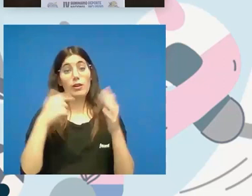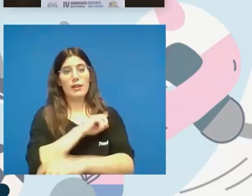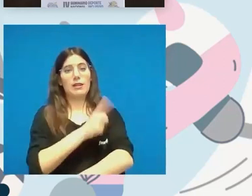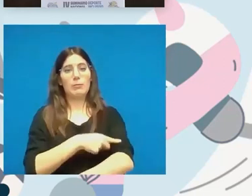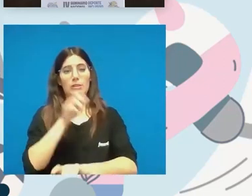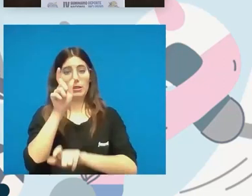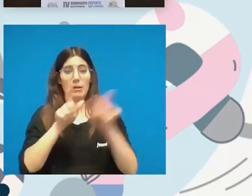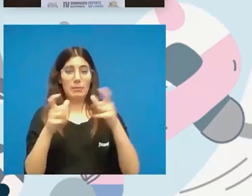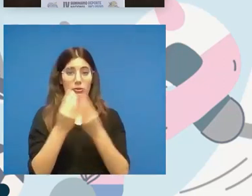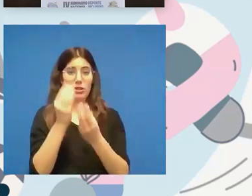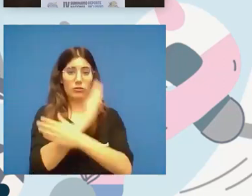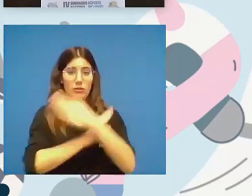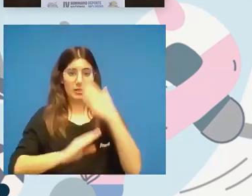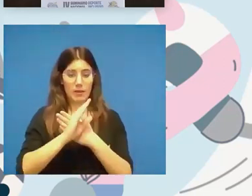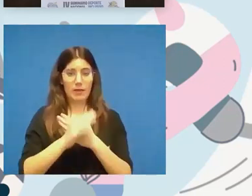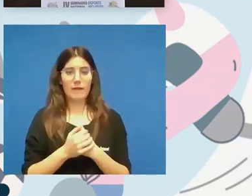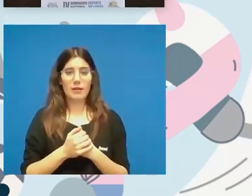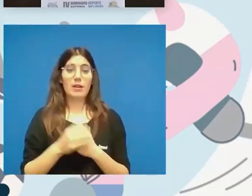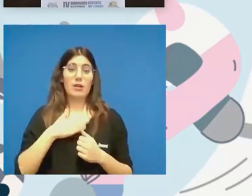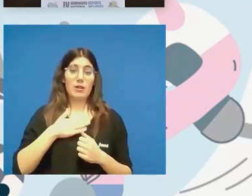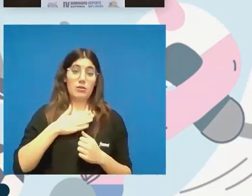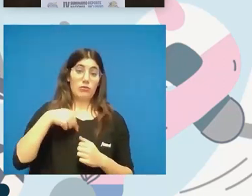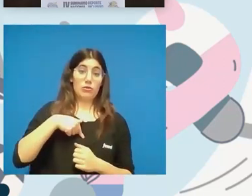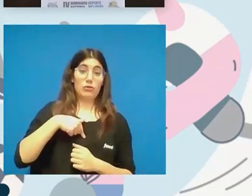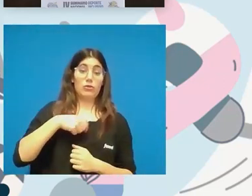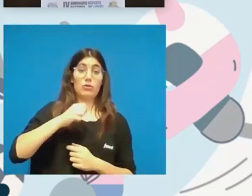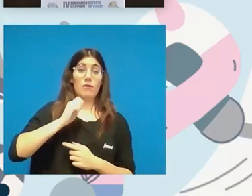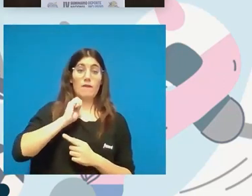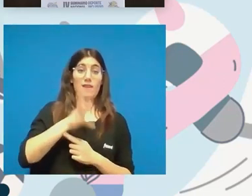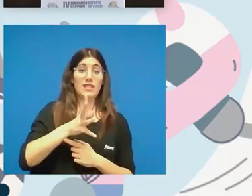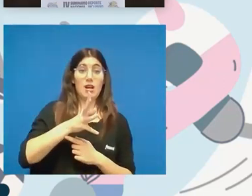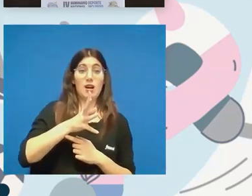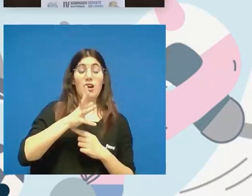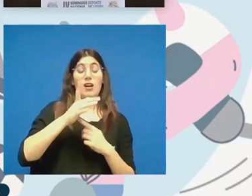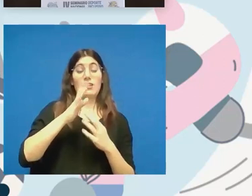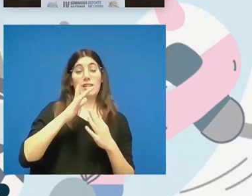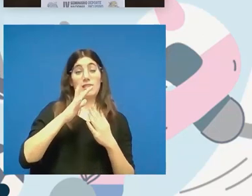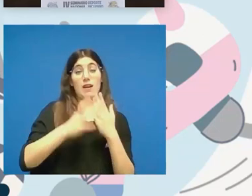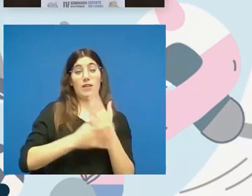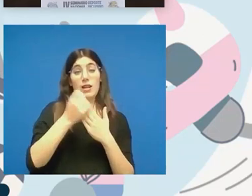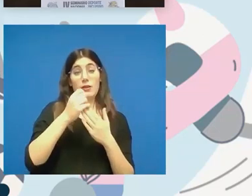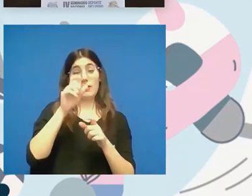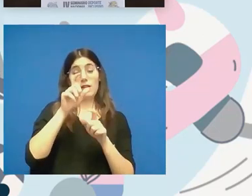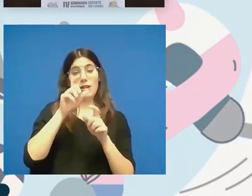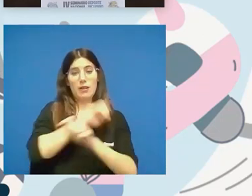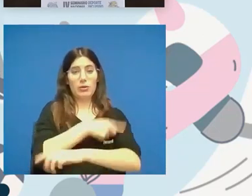discapacidad promoción federativa estamos nosotros que somos la federación de deportes adaptados y la federación